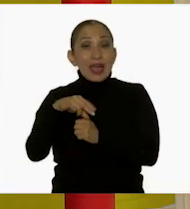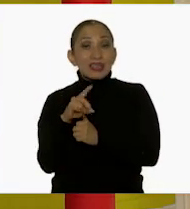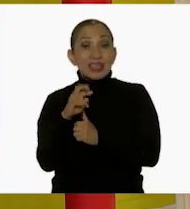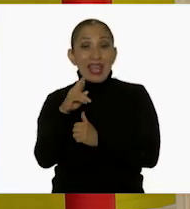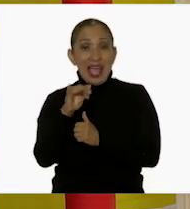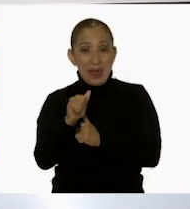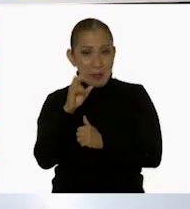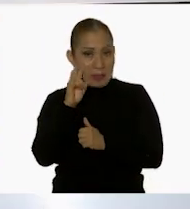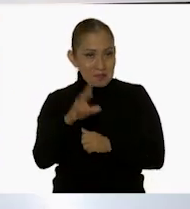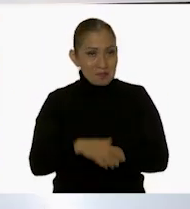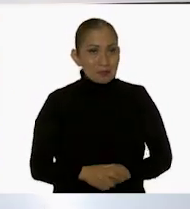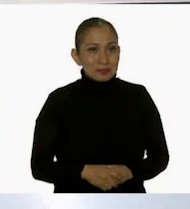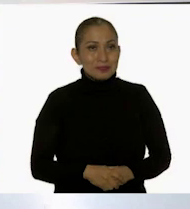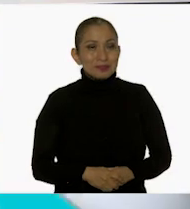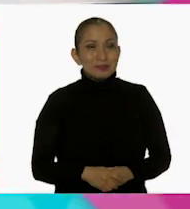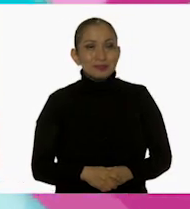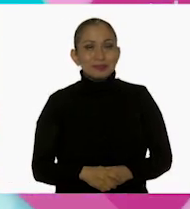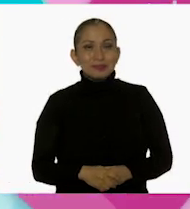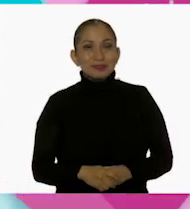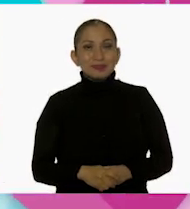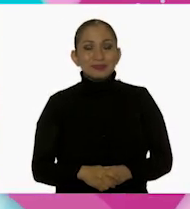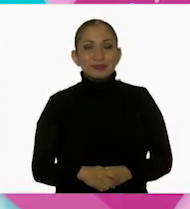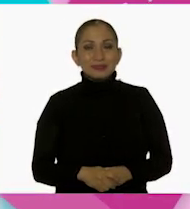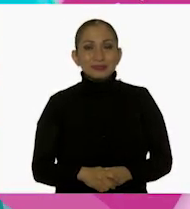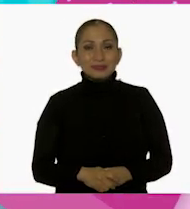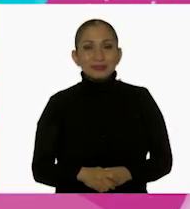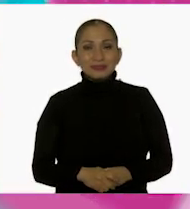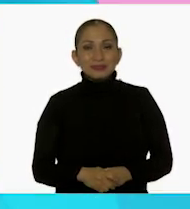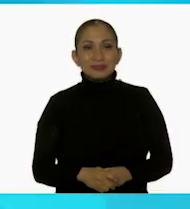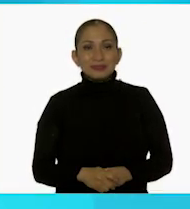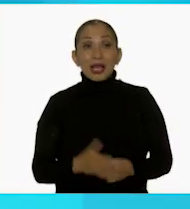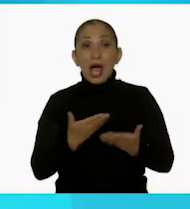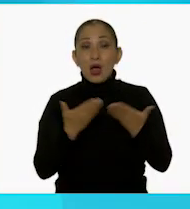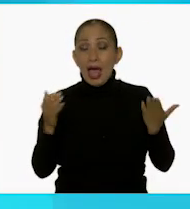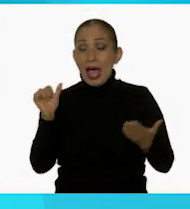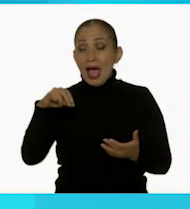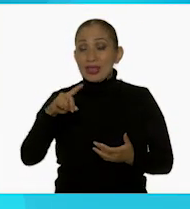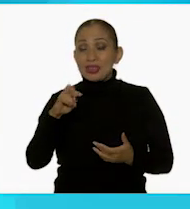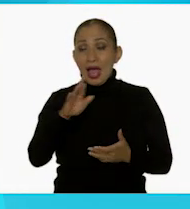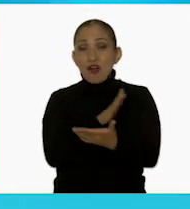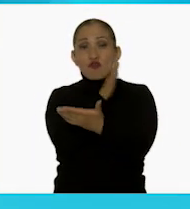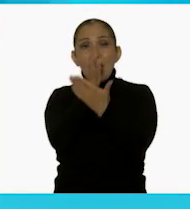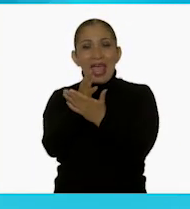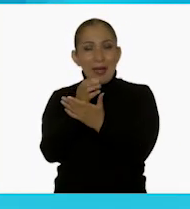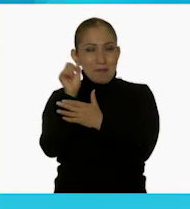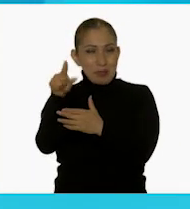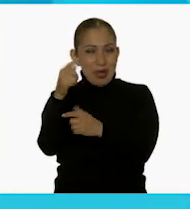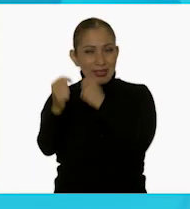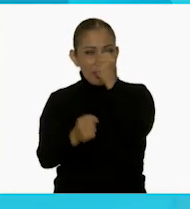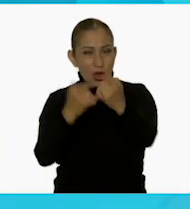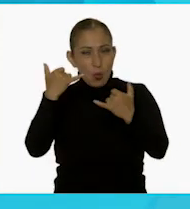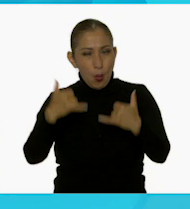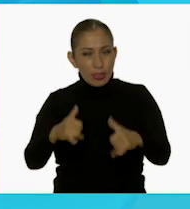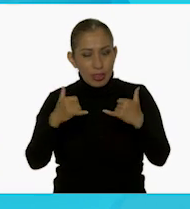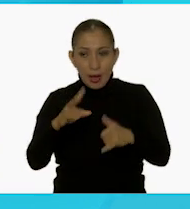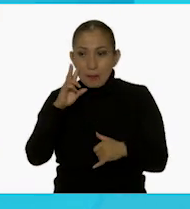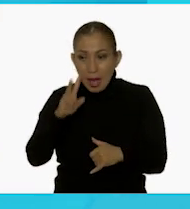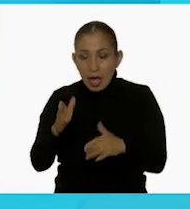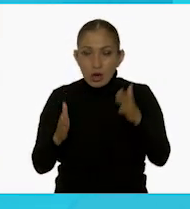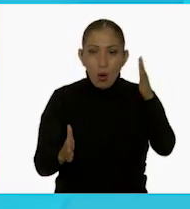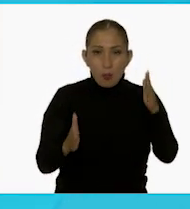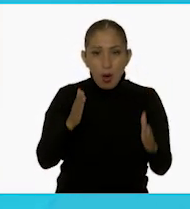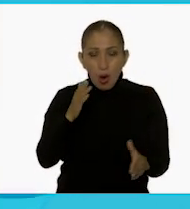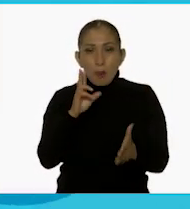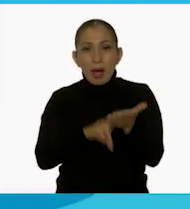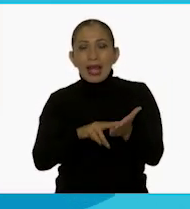ver, con el caso de Andrea. ¿Se acuerdan? Ahora, Andrea es la que fue a la juguetería. Ella vio un robot que